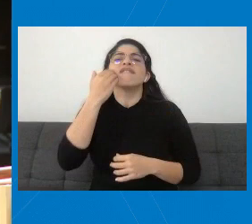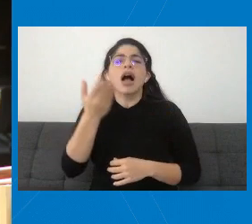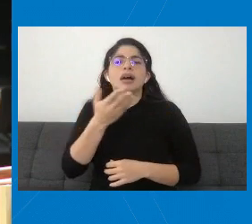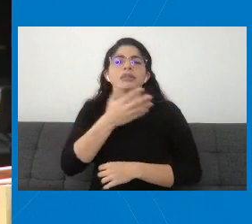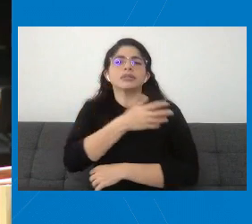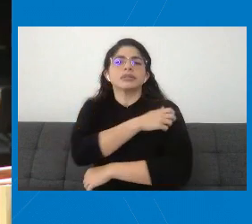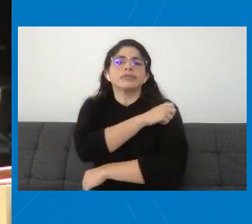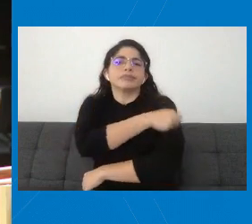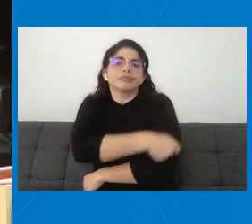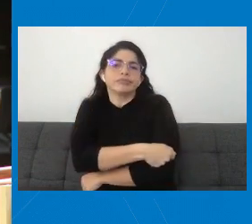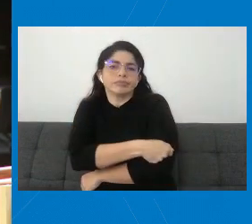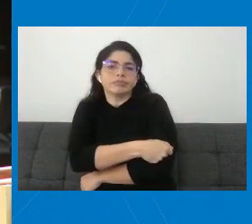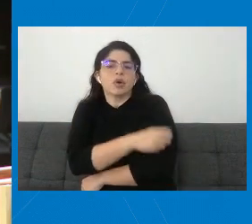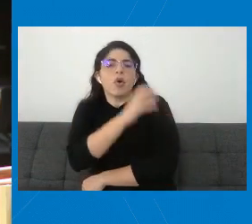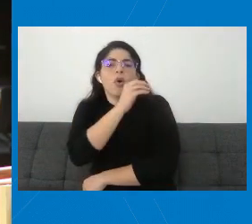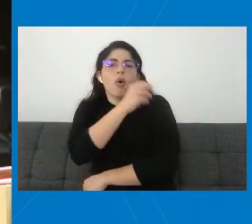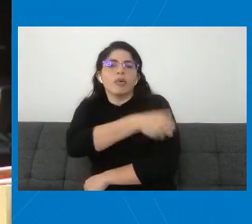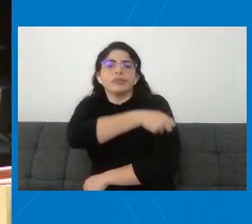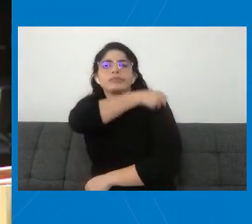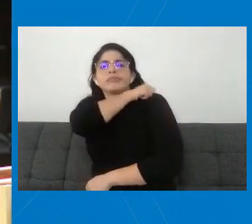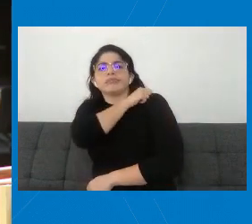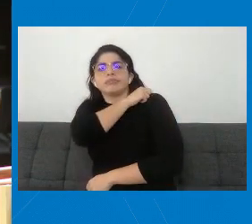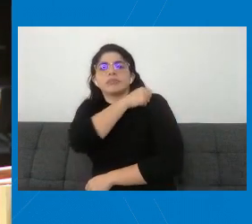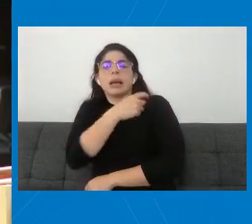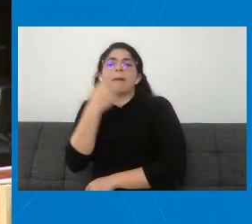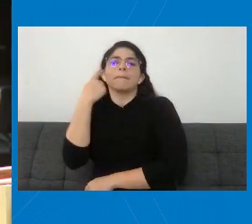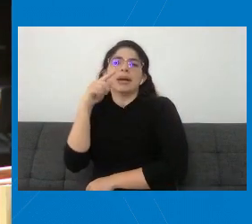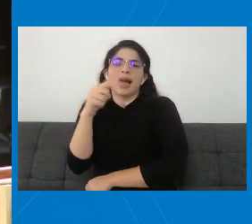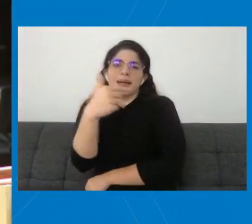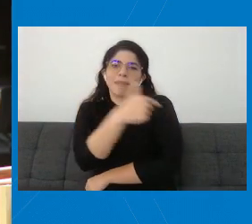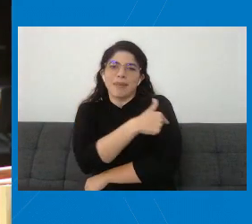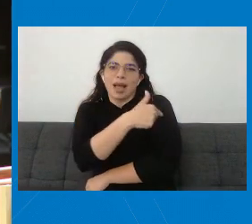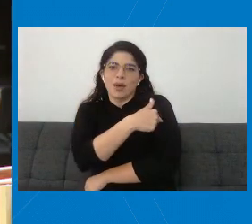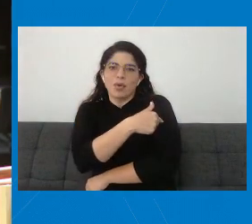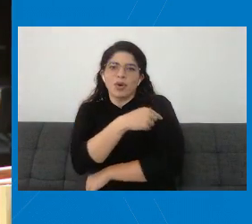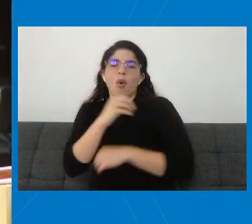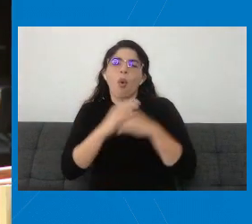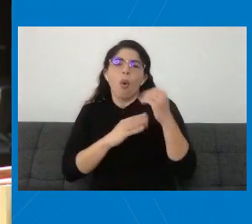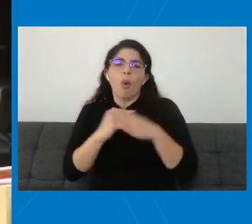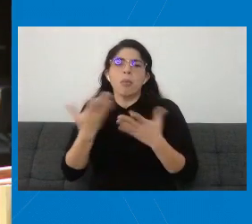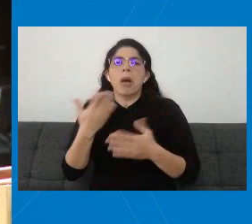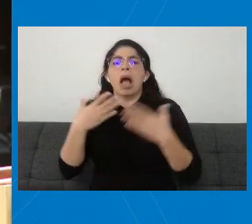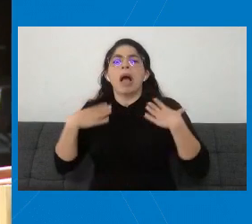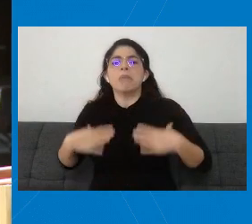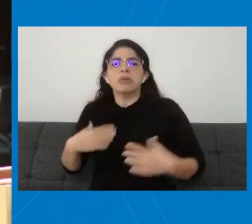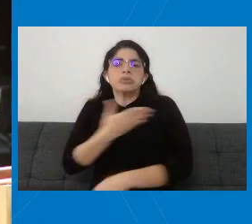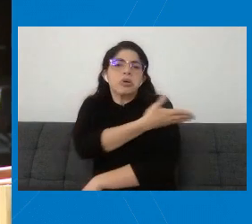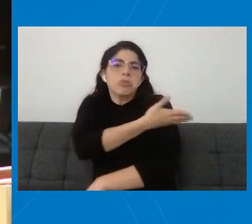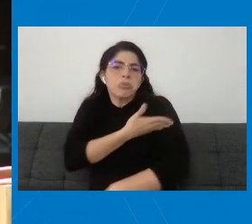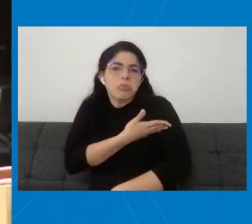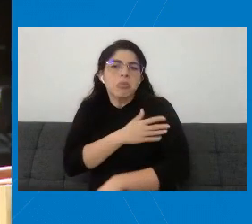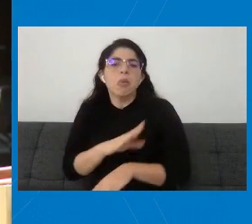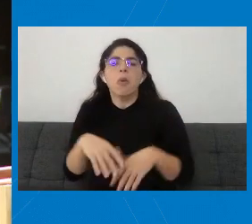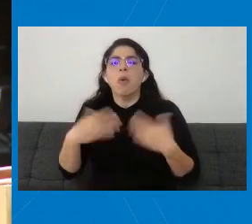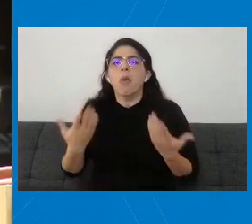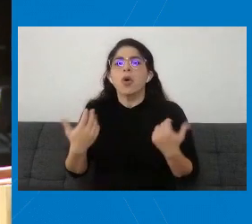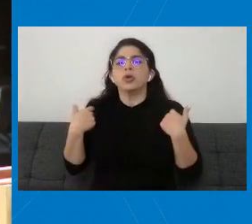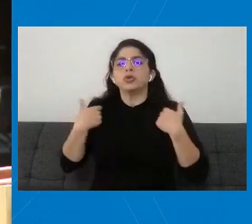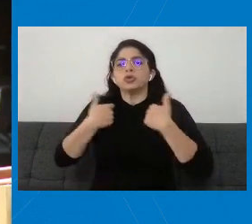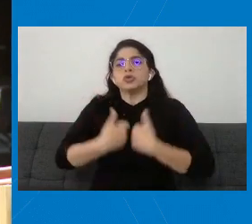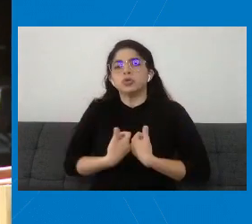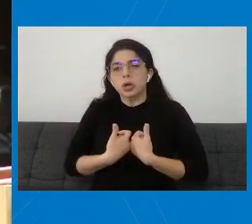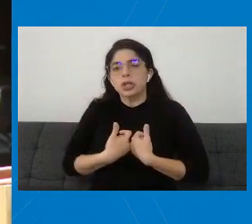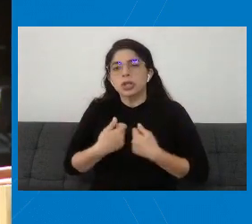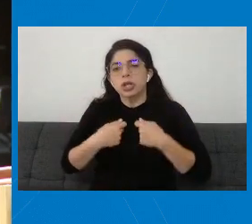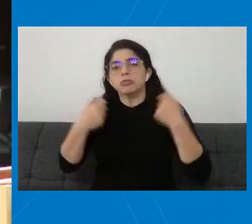descubran el sitio donde va a ser aplicada la vacunación, una camisita de maca corta, pueden llevar un suéter adicional